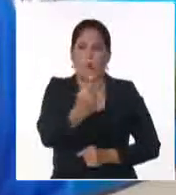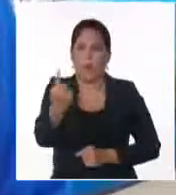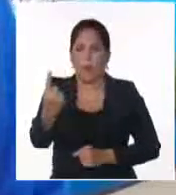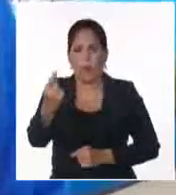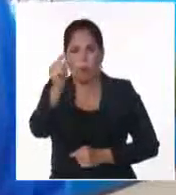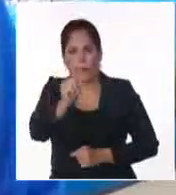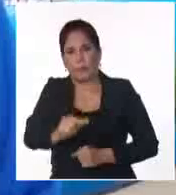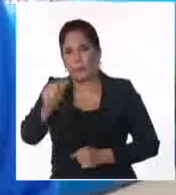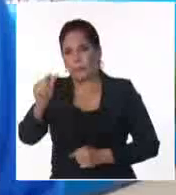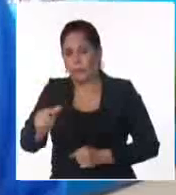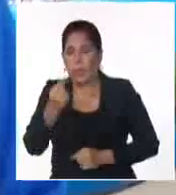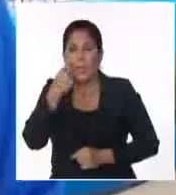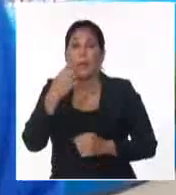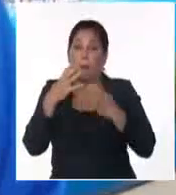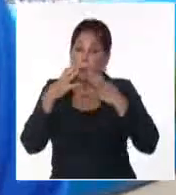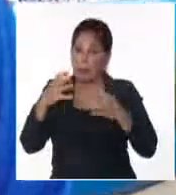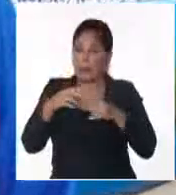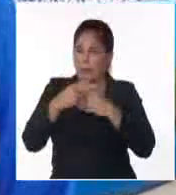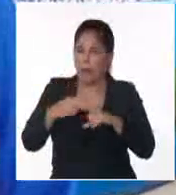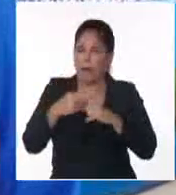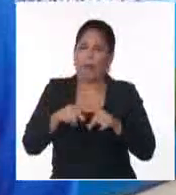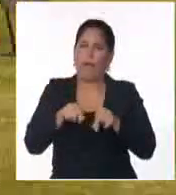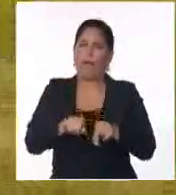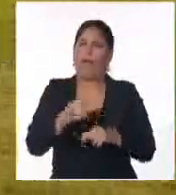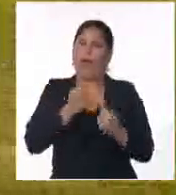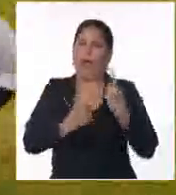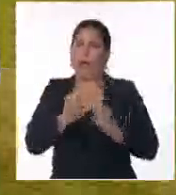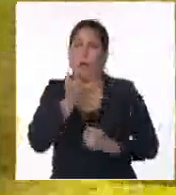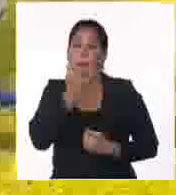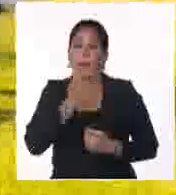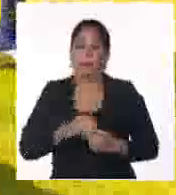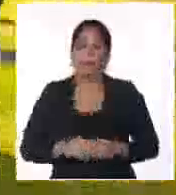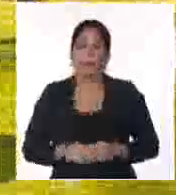eso es muy importante para poder corregir las insuficiencias en la mecánica.